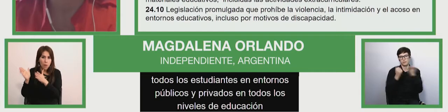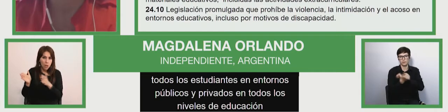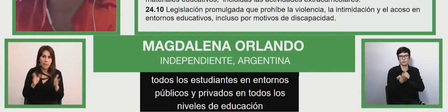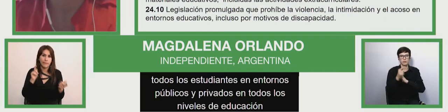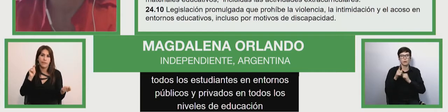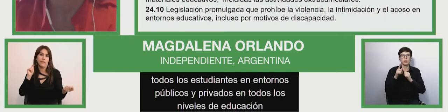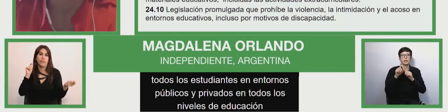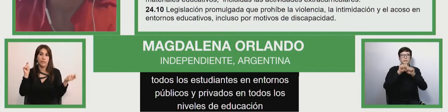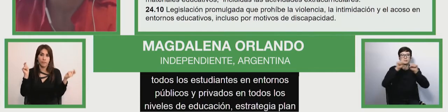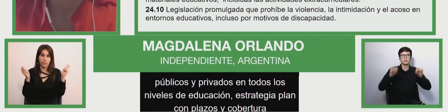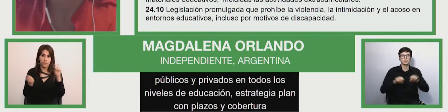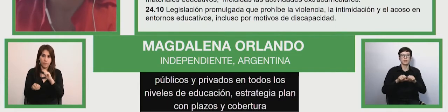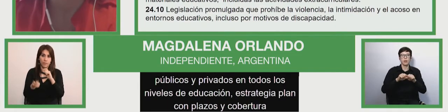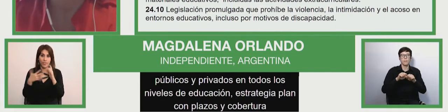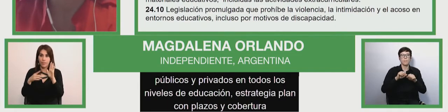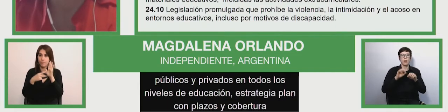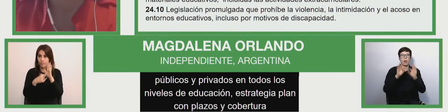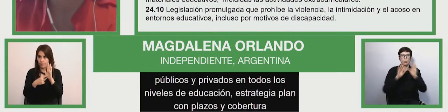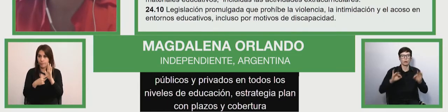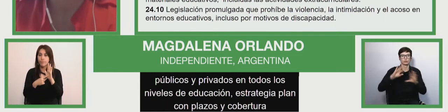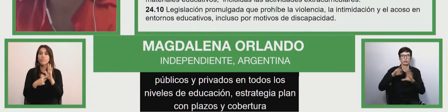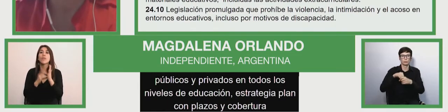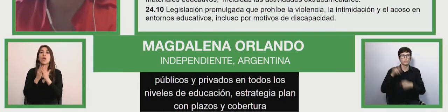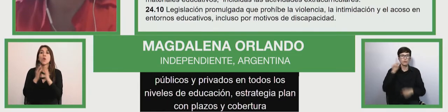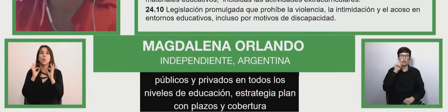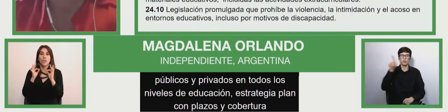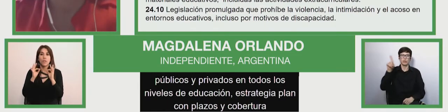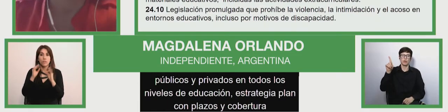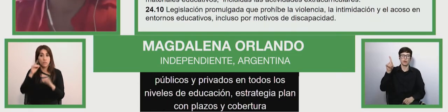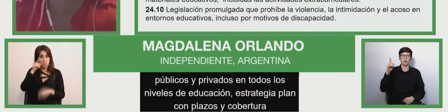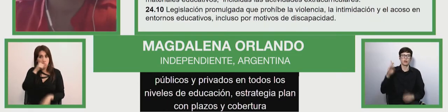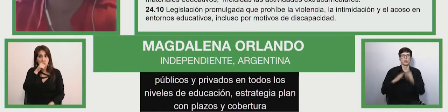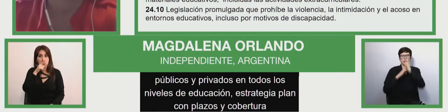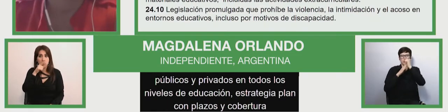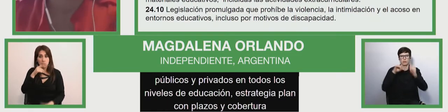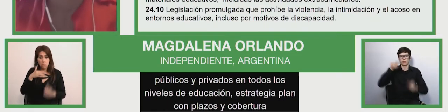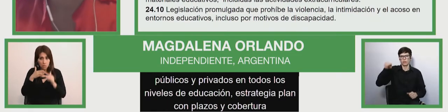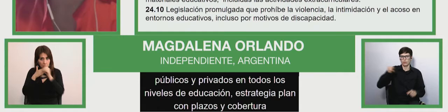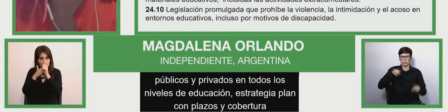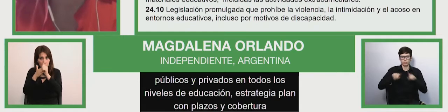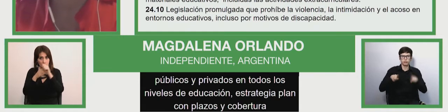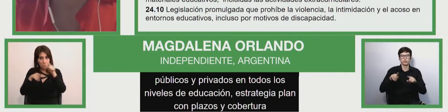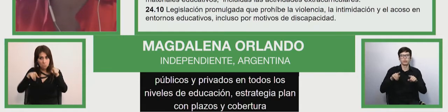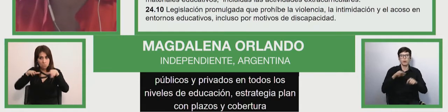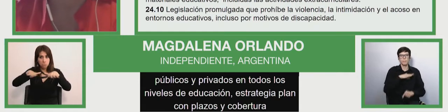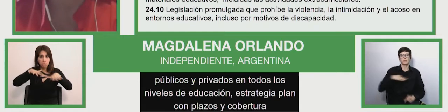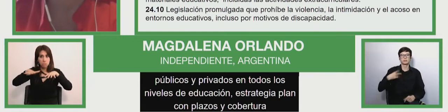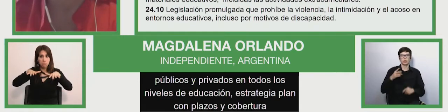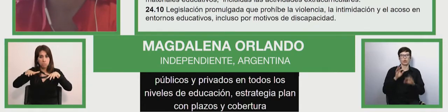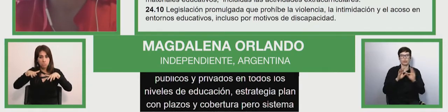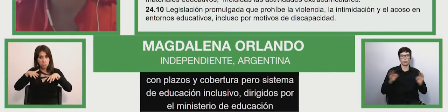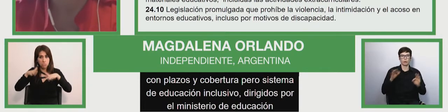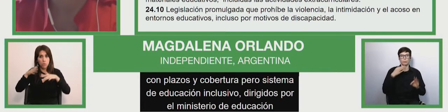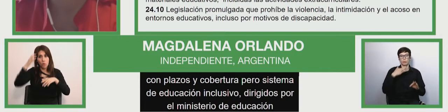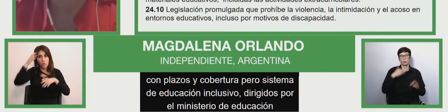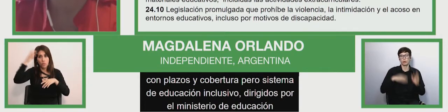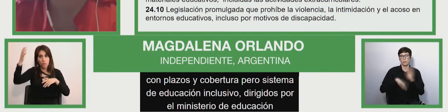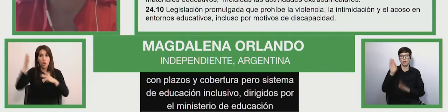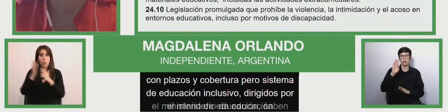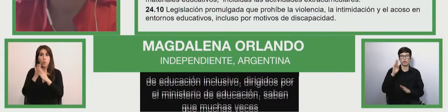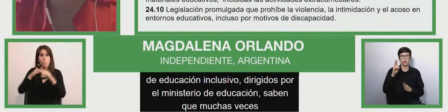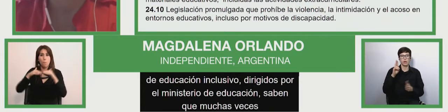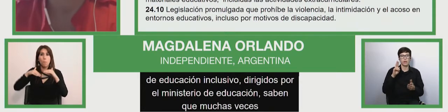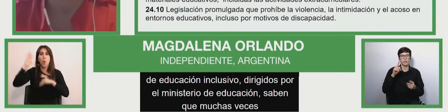inclusivo, dirigido por el Ministerio de Educación. Ustedes saben que muchas veces los estudiantes con discapacidad no son